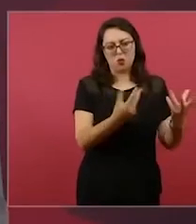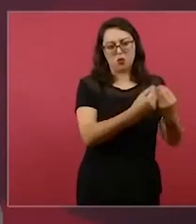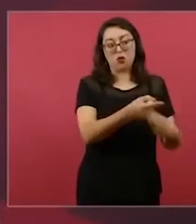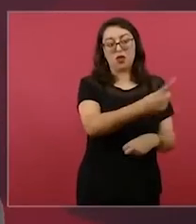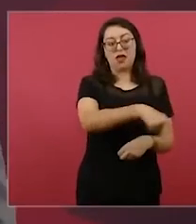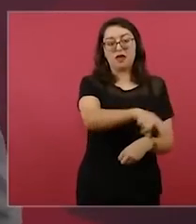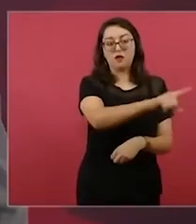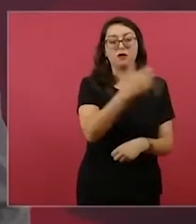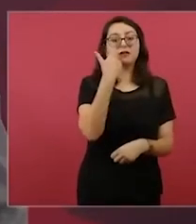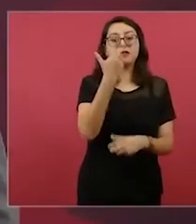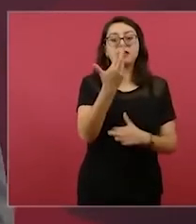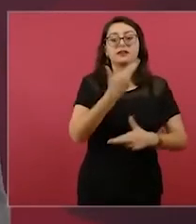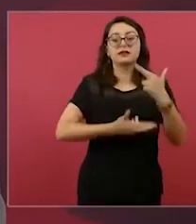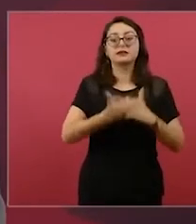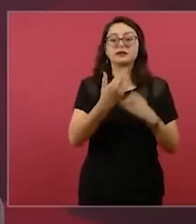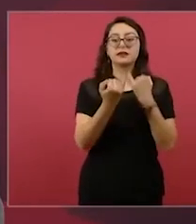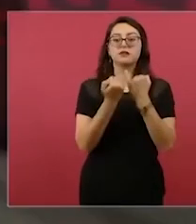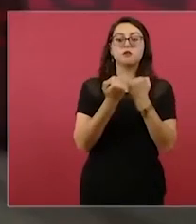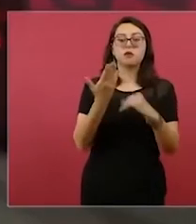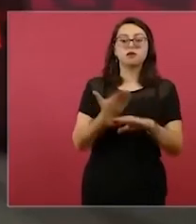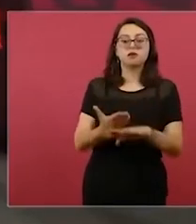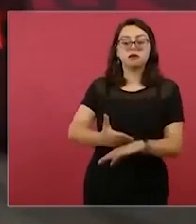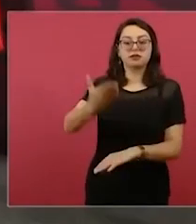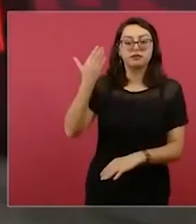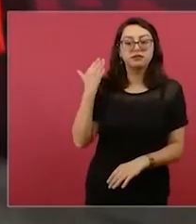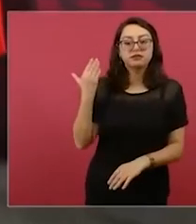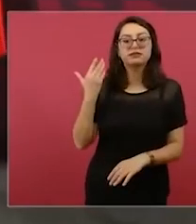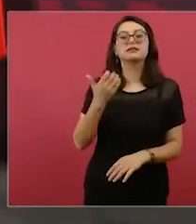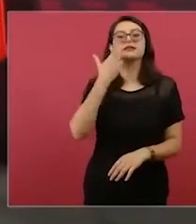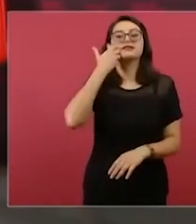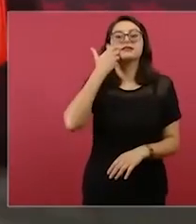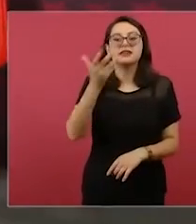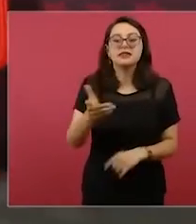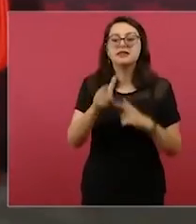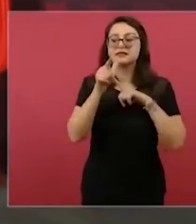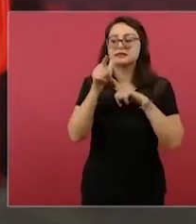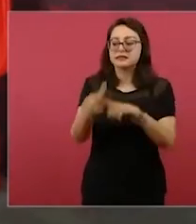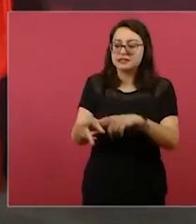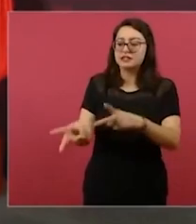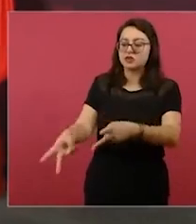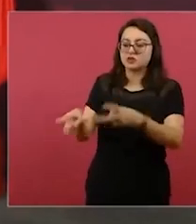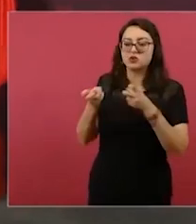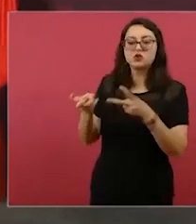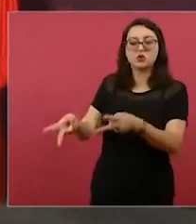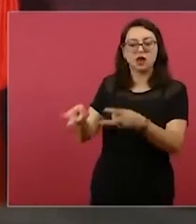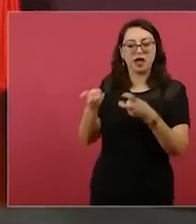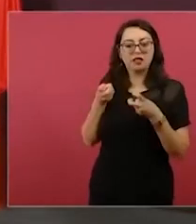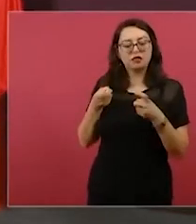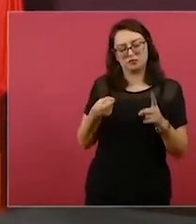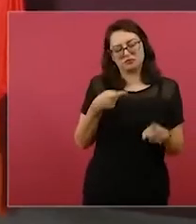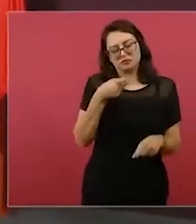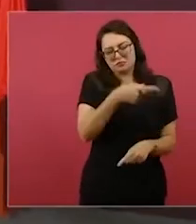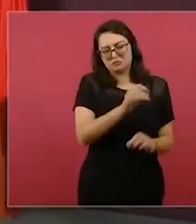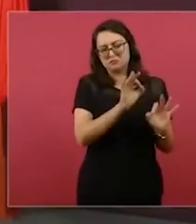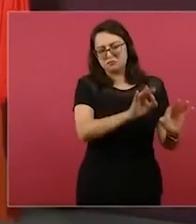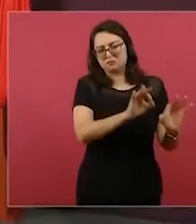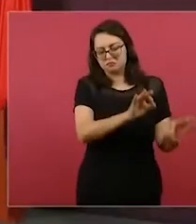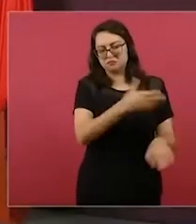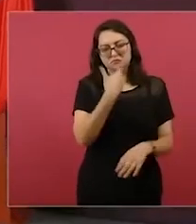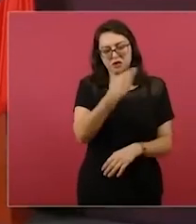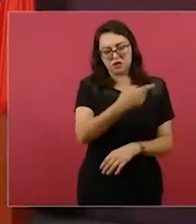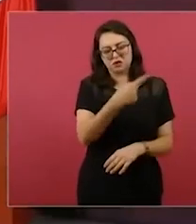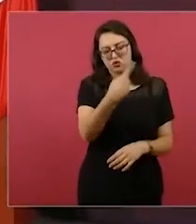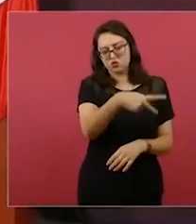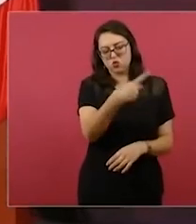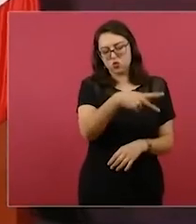cuenta en superhorata mañanera. Naturalmente, eso, sin vicios de autocrítica, pues parece